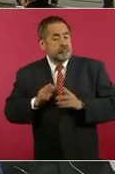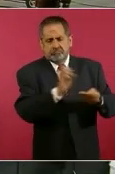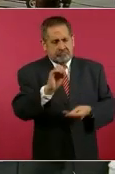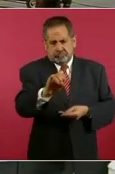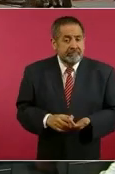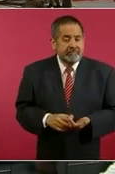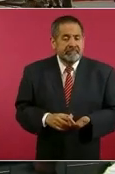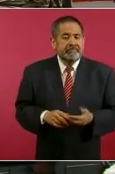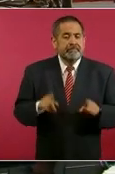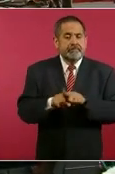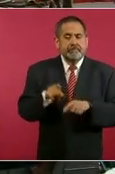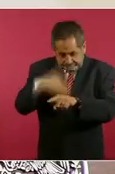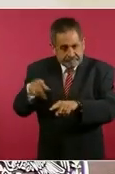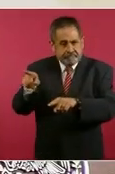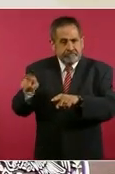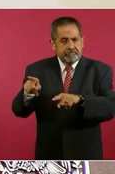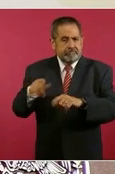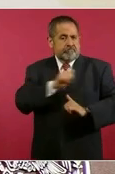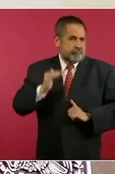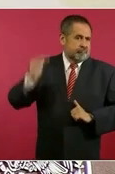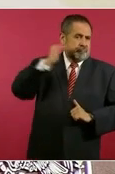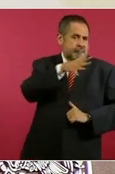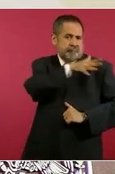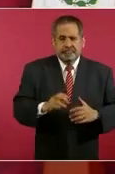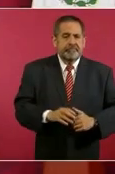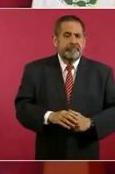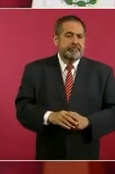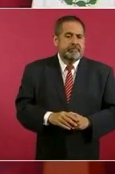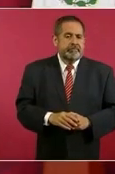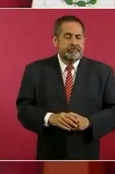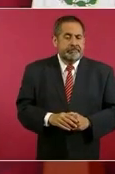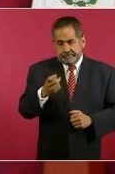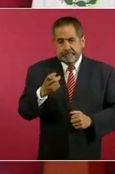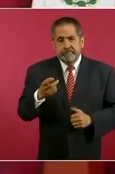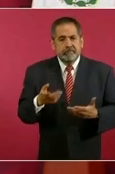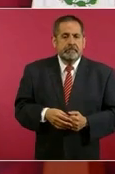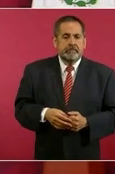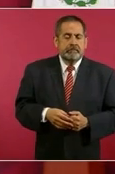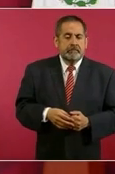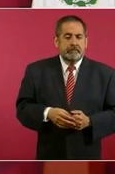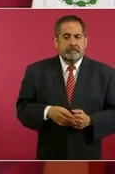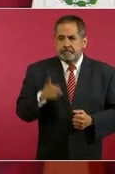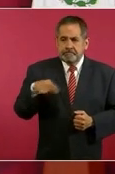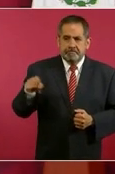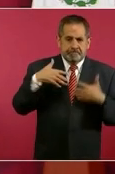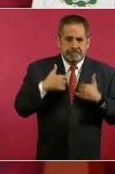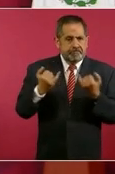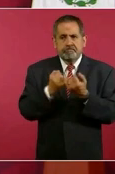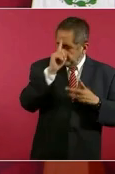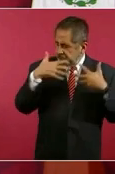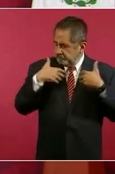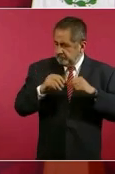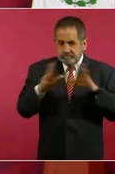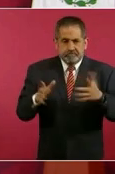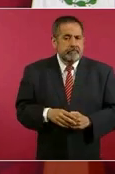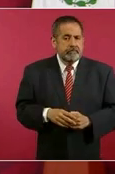eso, porque lo entienden muy bien los mandos militares. Y así debe de entenderse en todos los casos.